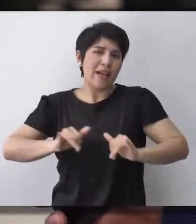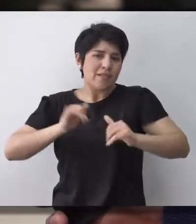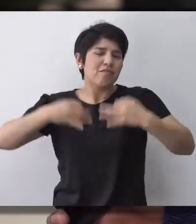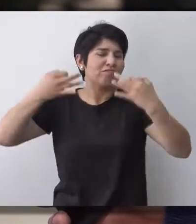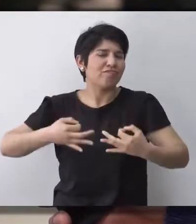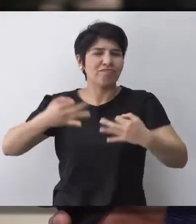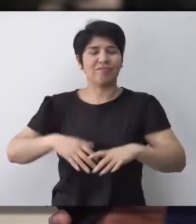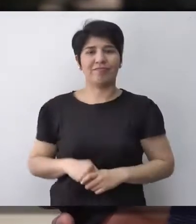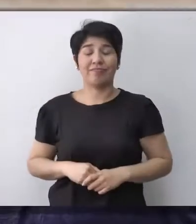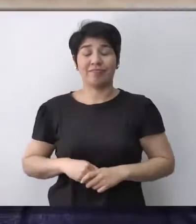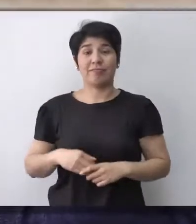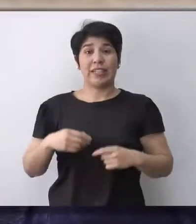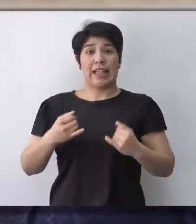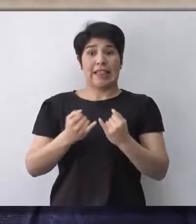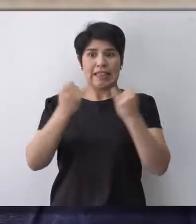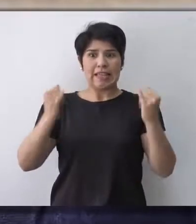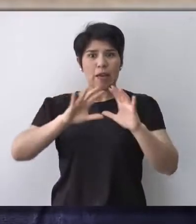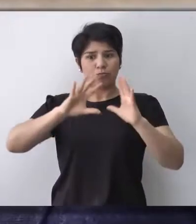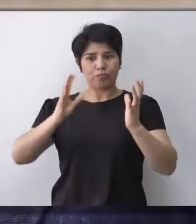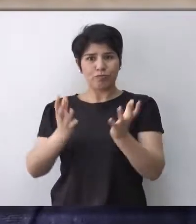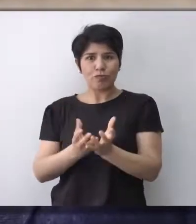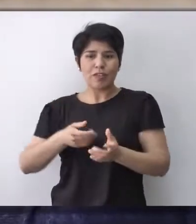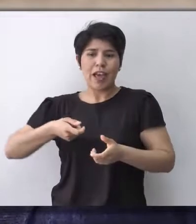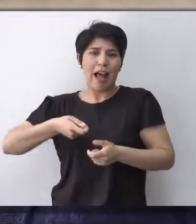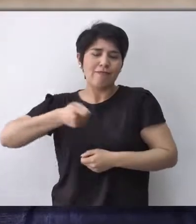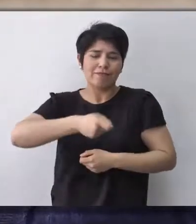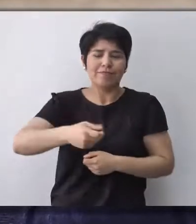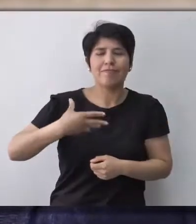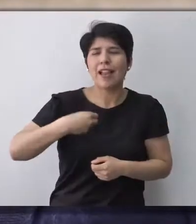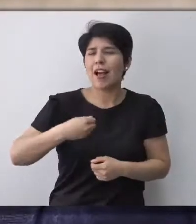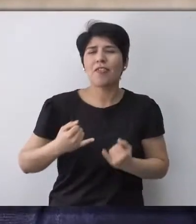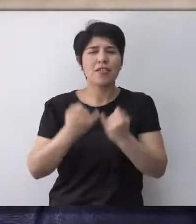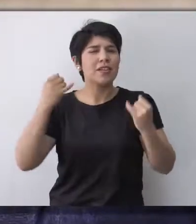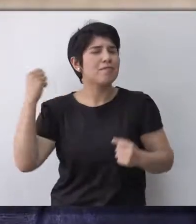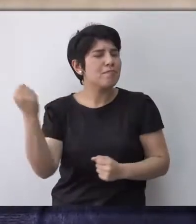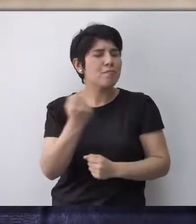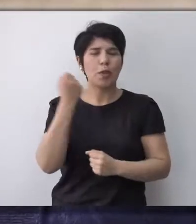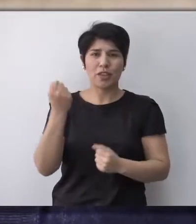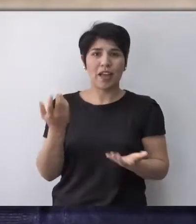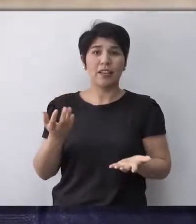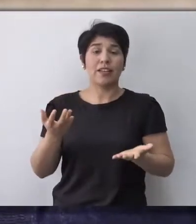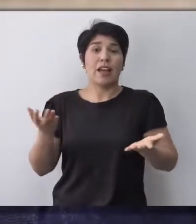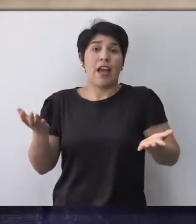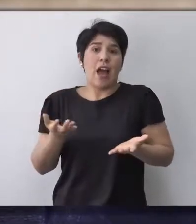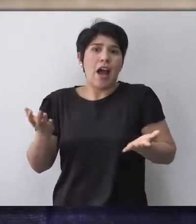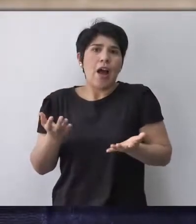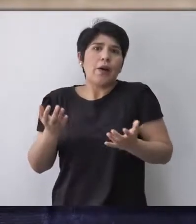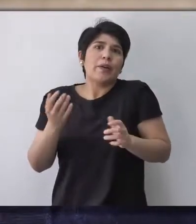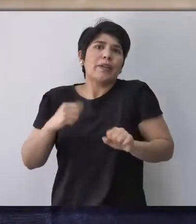tour realmente productivo. Para mí el Día Mundial del Bastón Blanco, aparte de ser significativo y estar en este momento